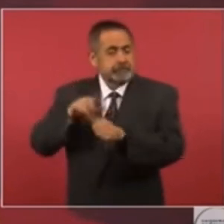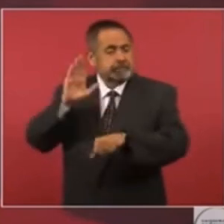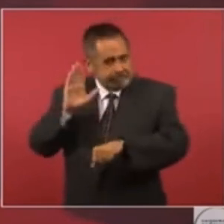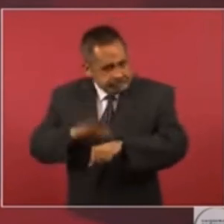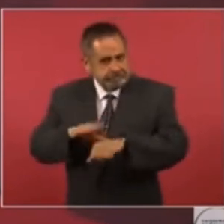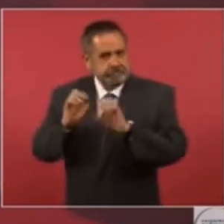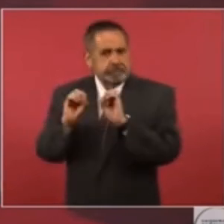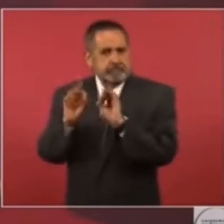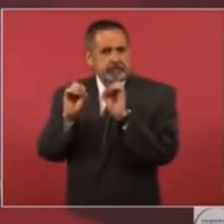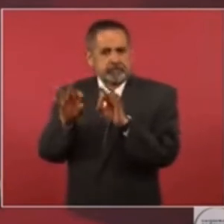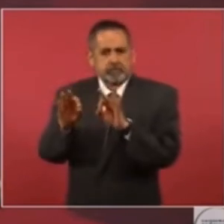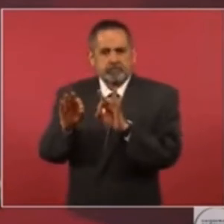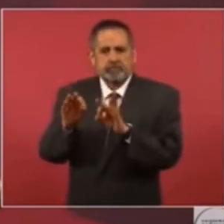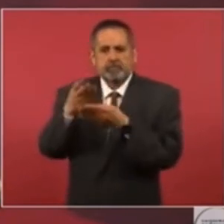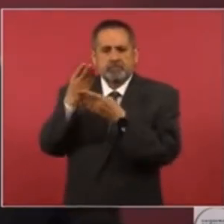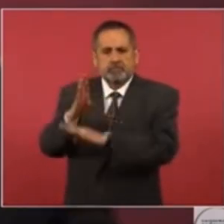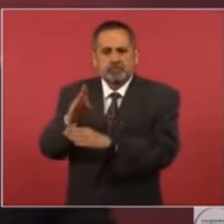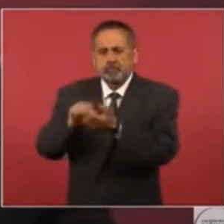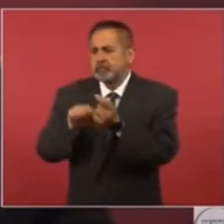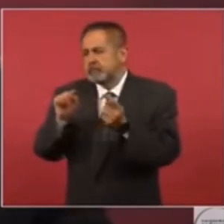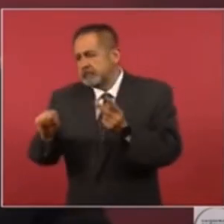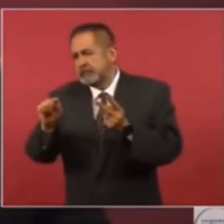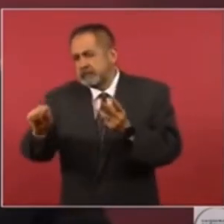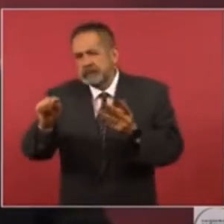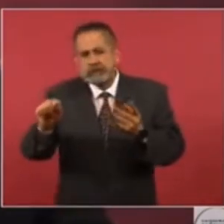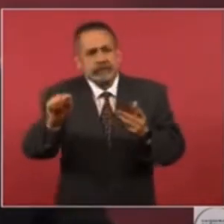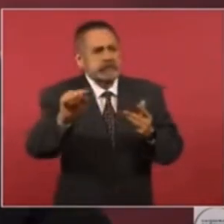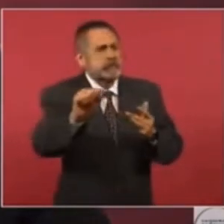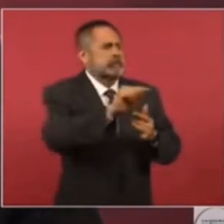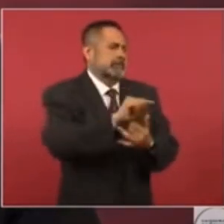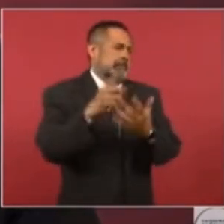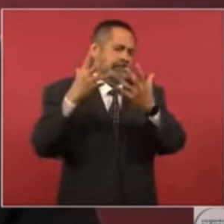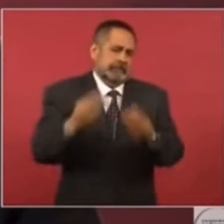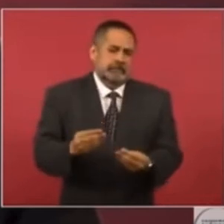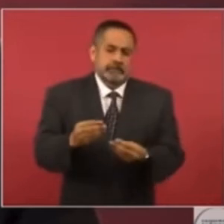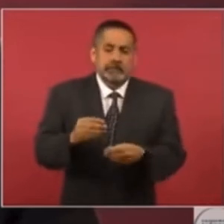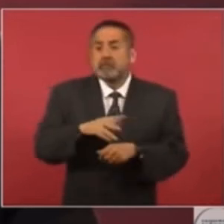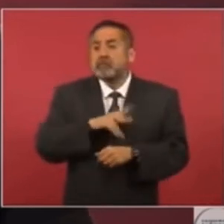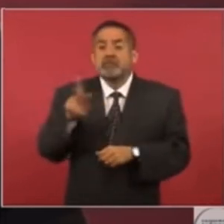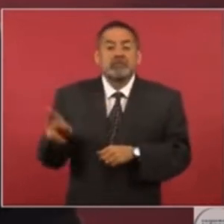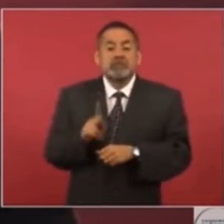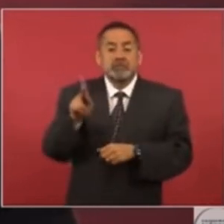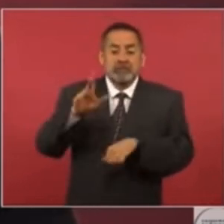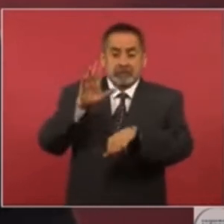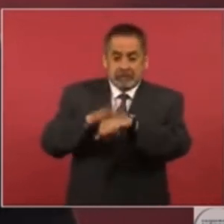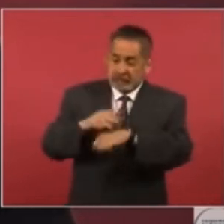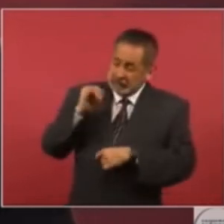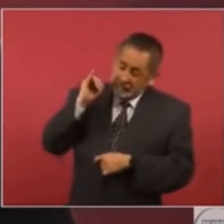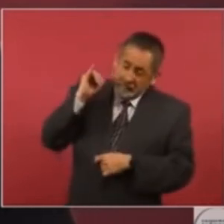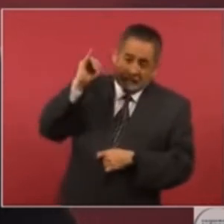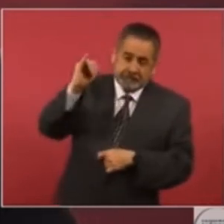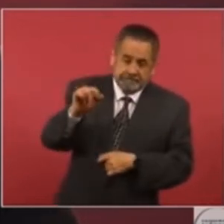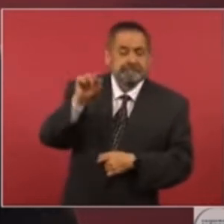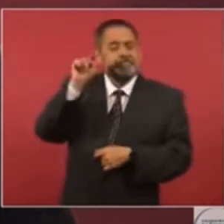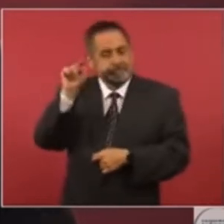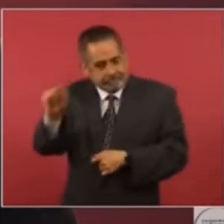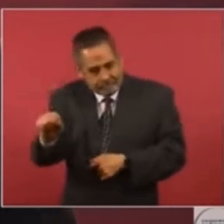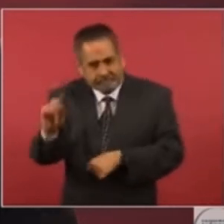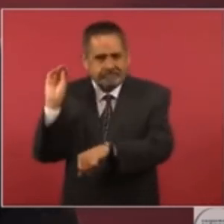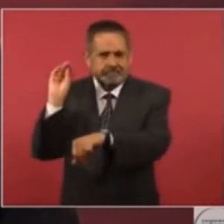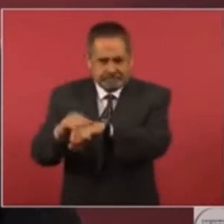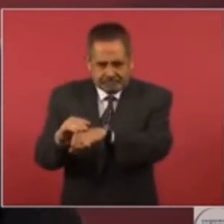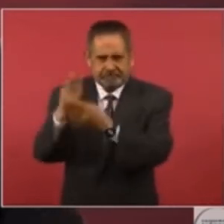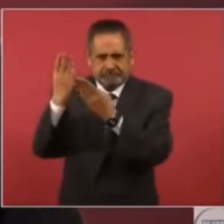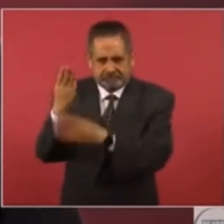y en los pueblos más apartados. Estamos haciendo sucursales del banco del bienestar